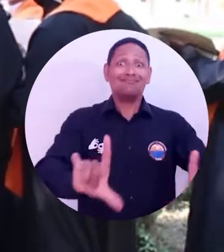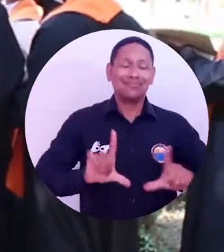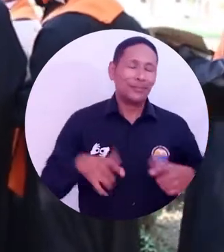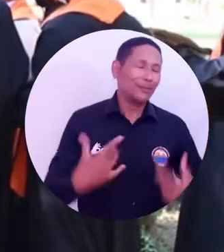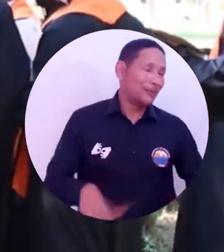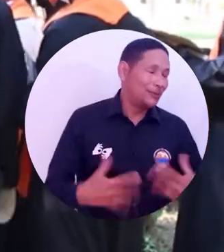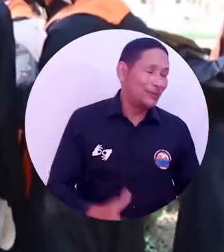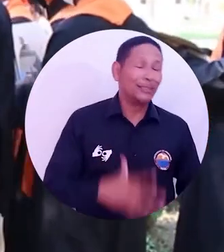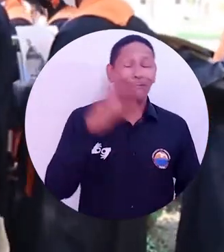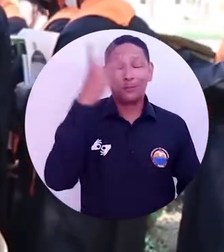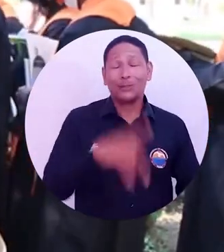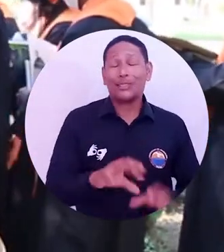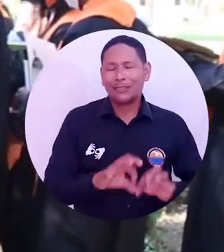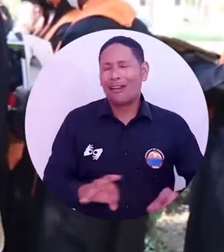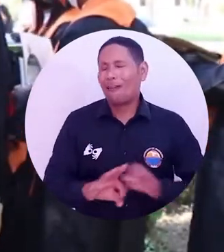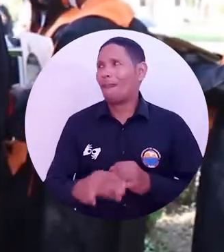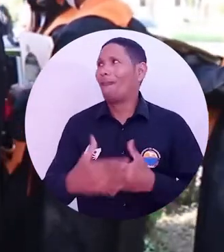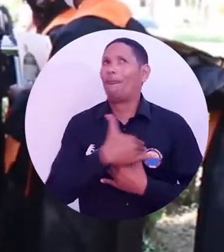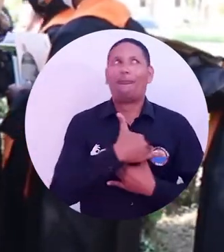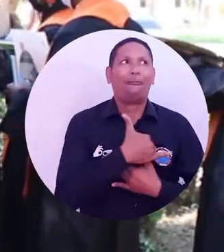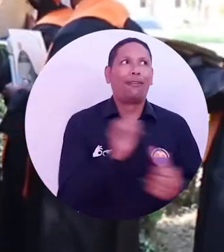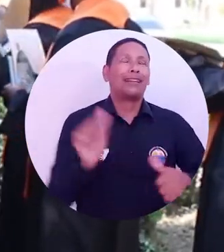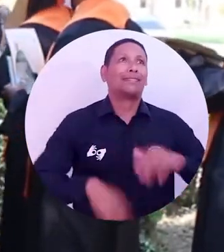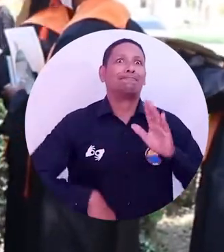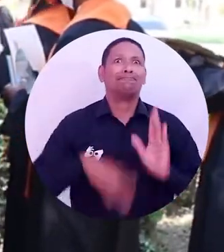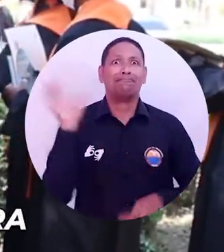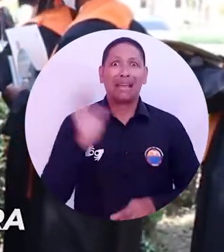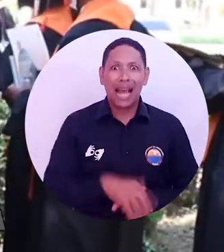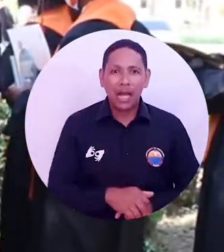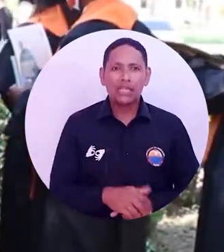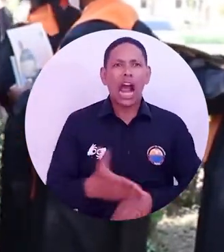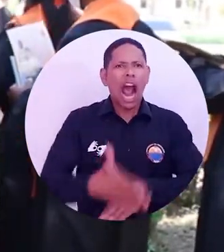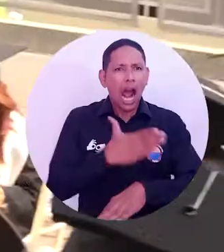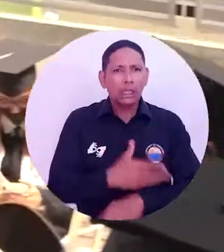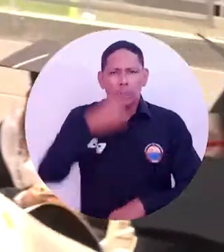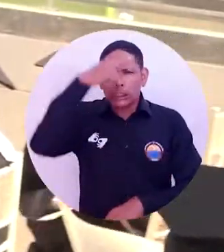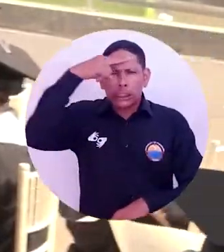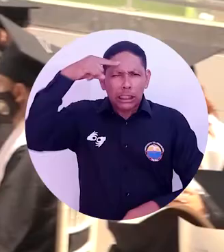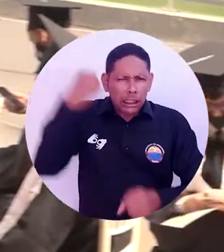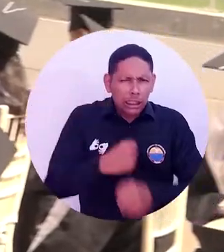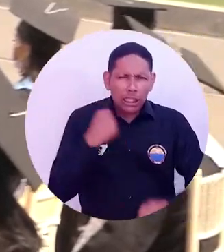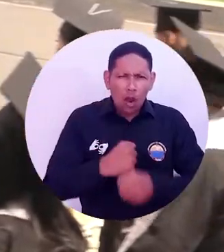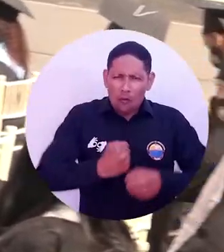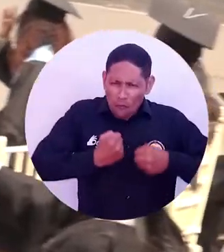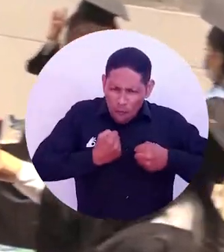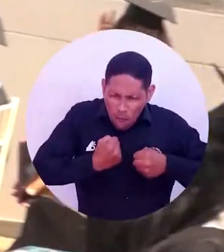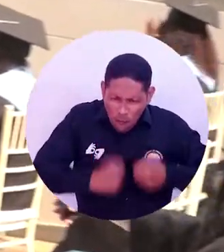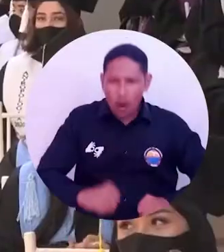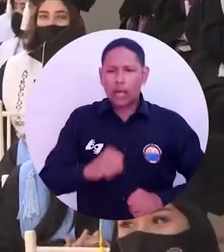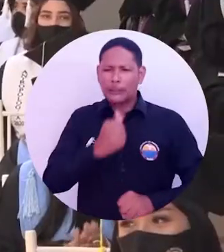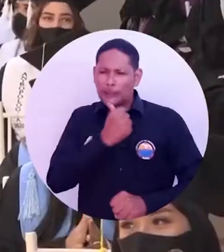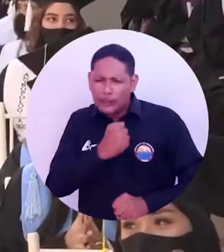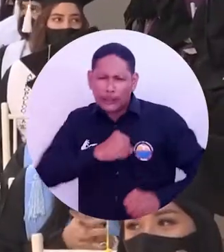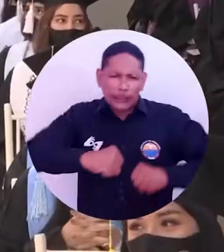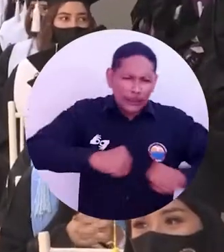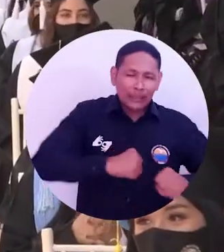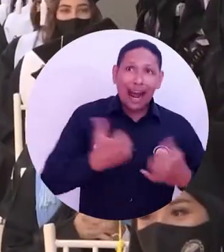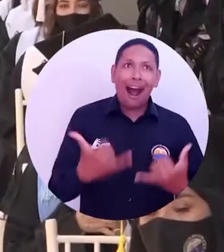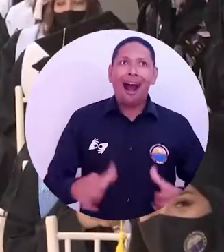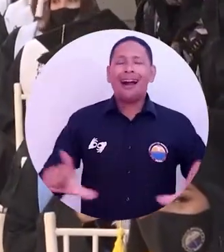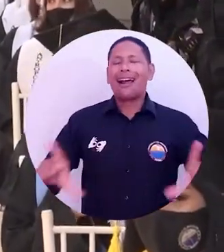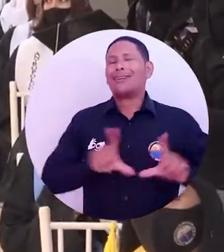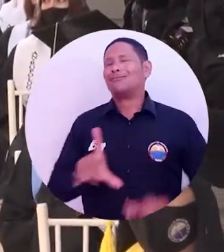Es una felicidad muy enorme porque los sacrificios se ven reflejados en esto, en poder celebrarlo,